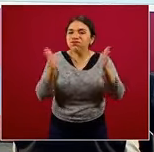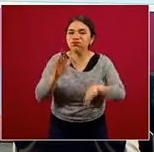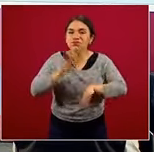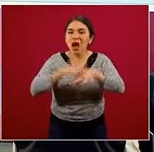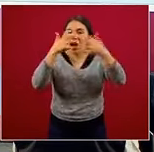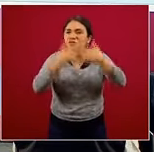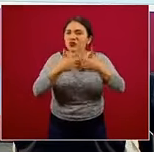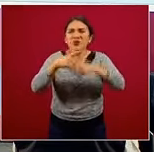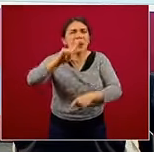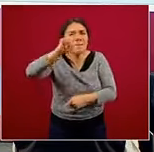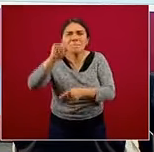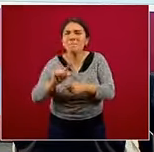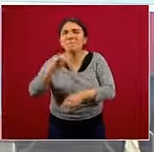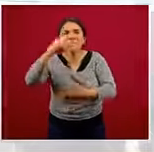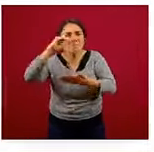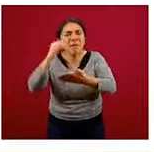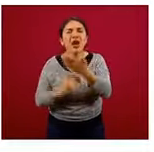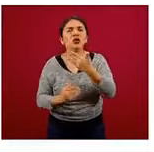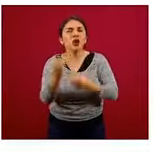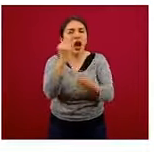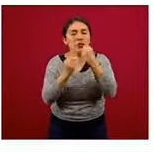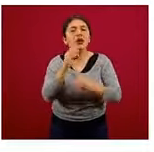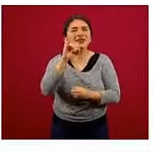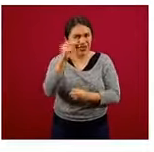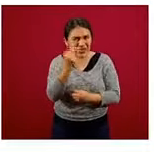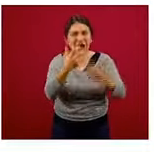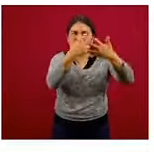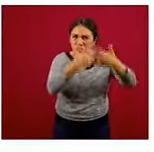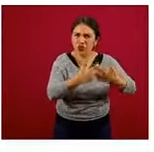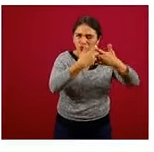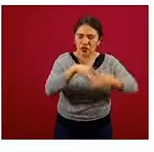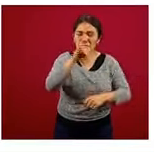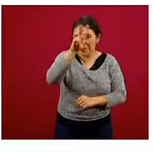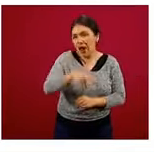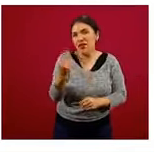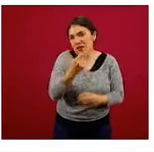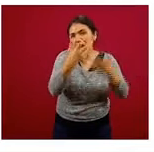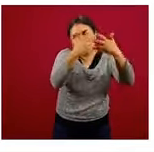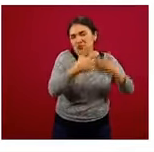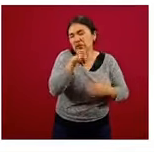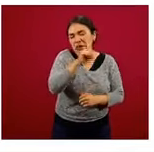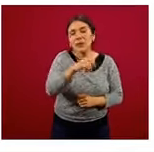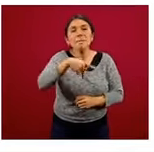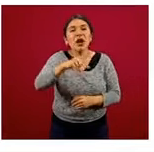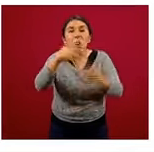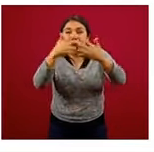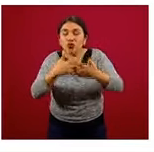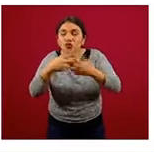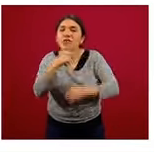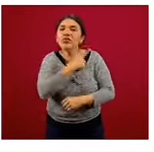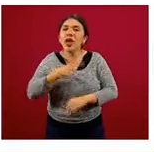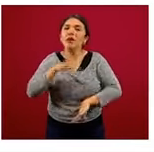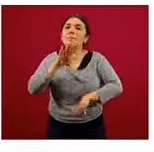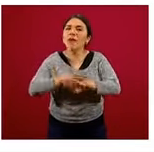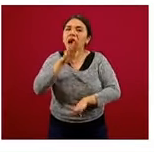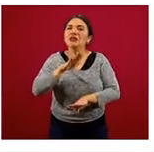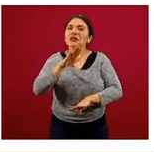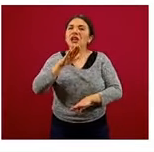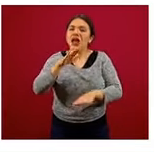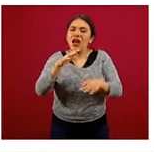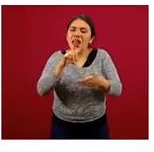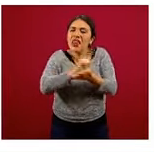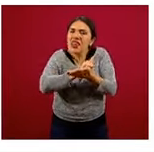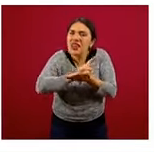procesamiento mínimo de alimentos. Sí se requiere el procesamiento, sí se requiere la industria, pero el procesamiento tiene que ser un procesamiento